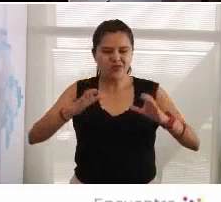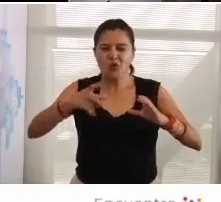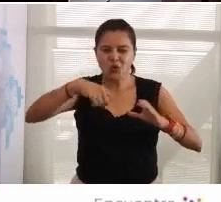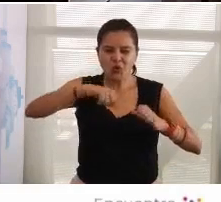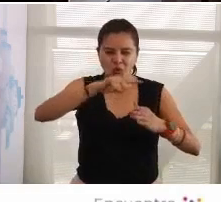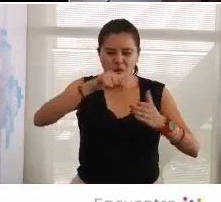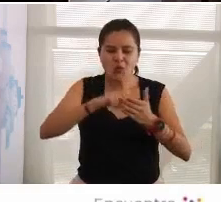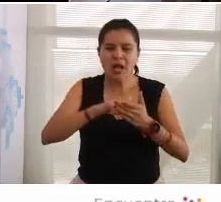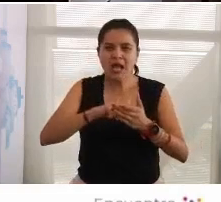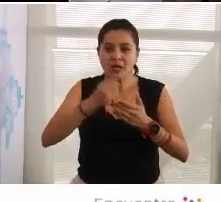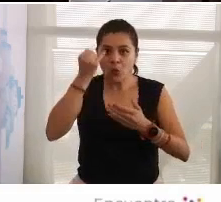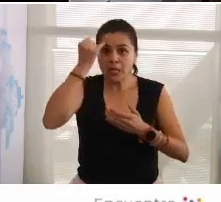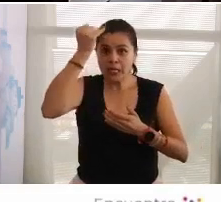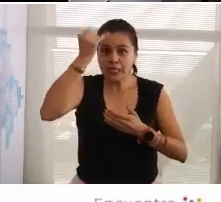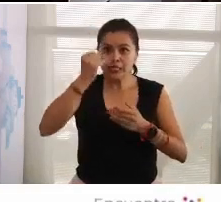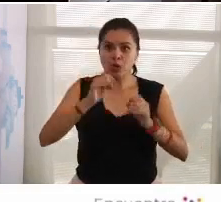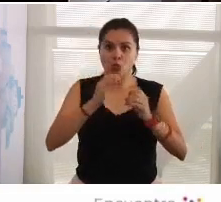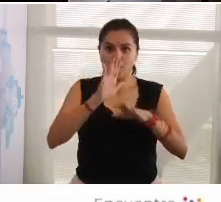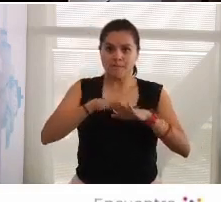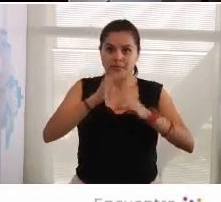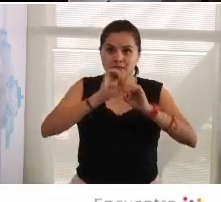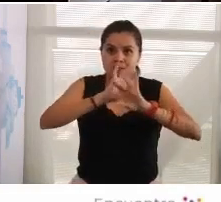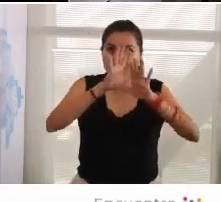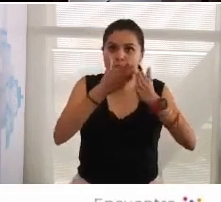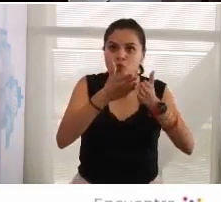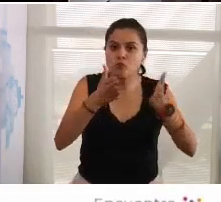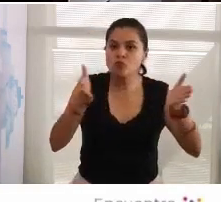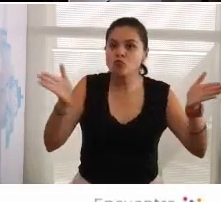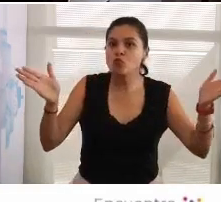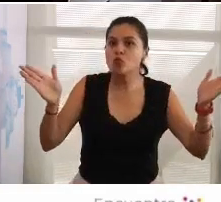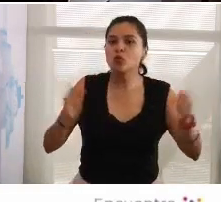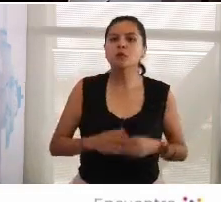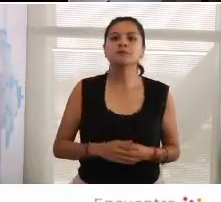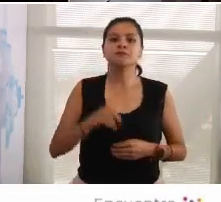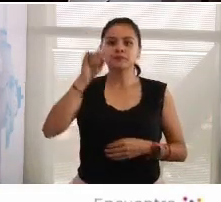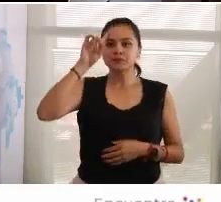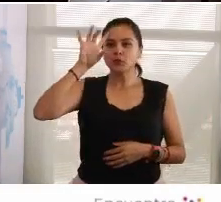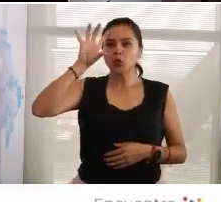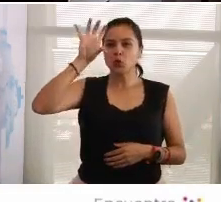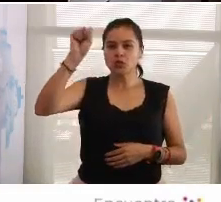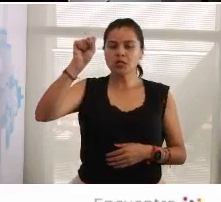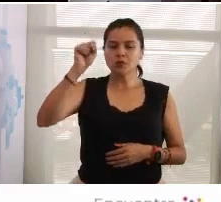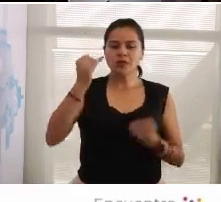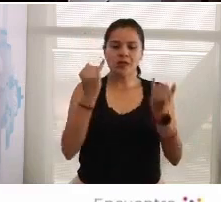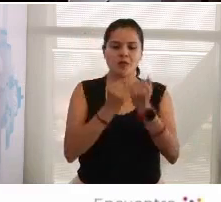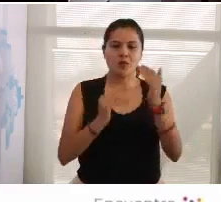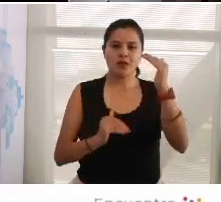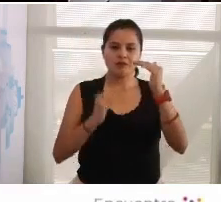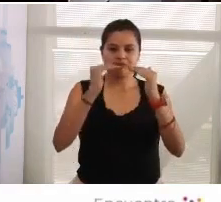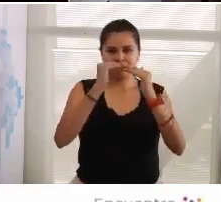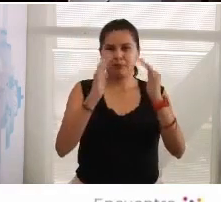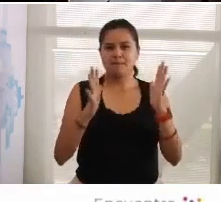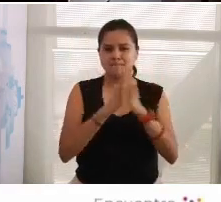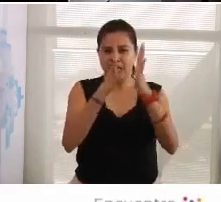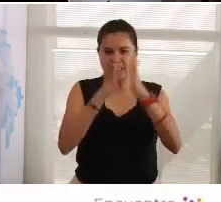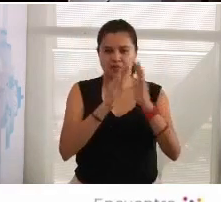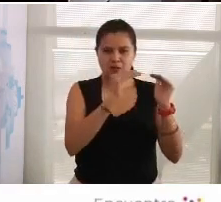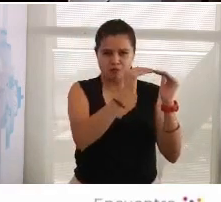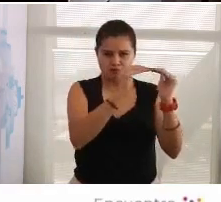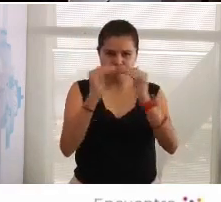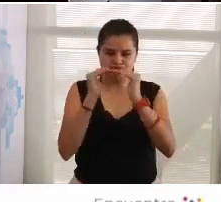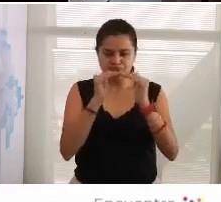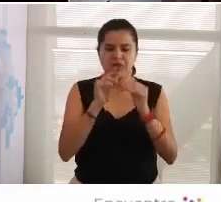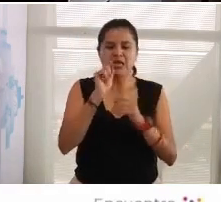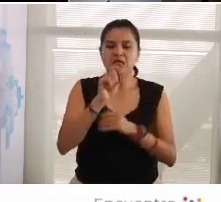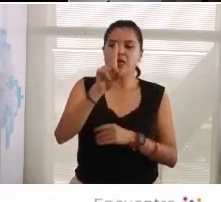para aclararnos el concepto de democracia. ¿Por qué se